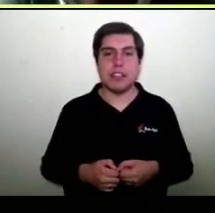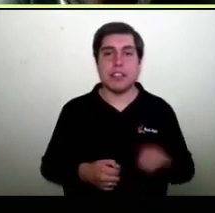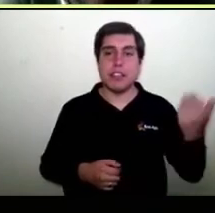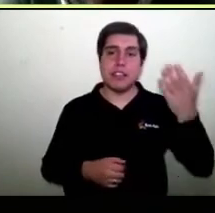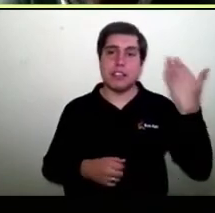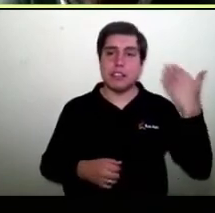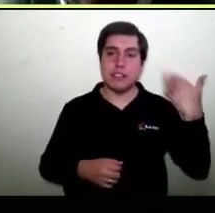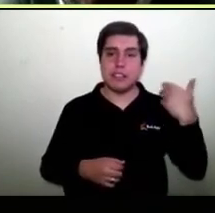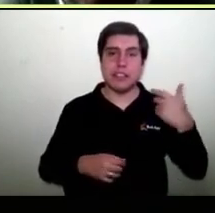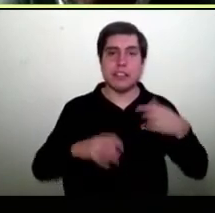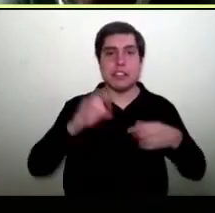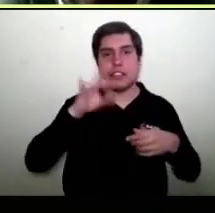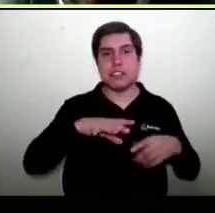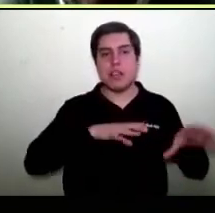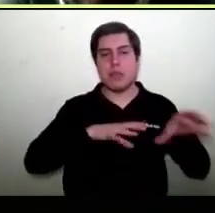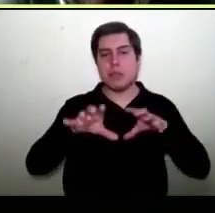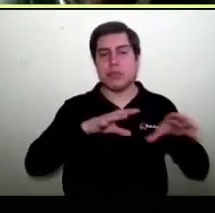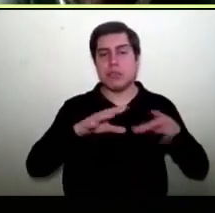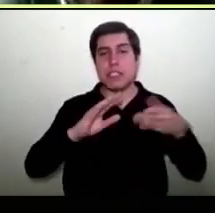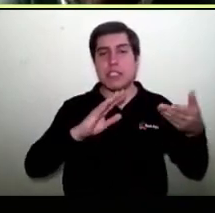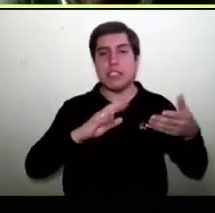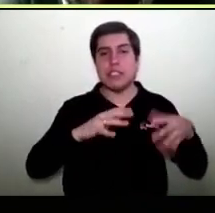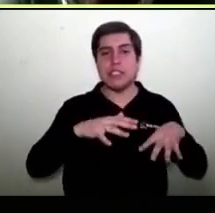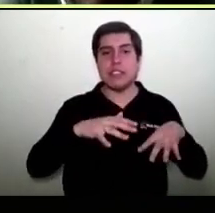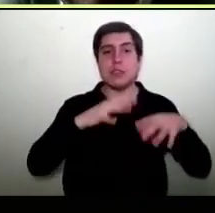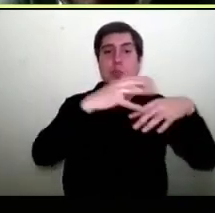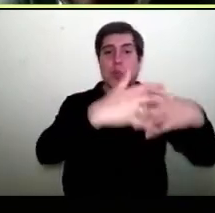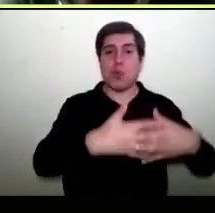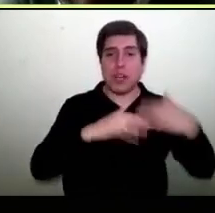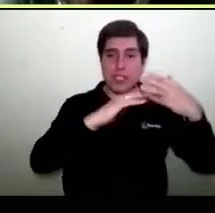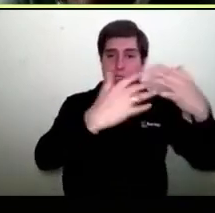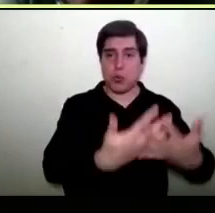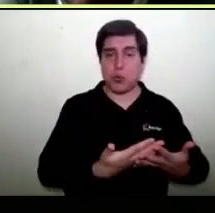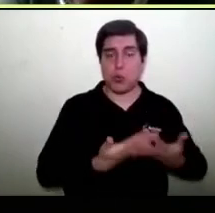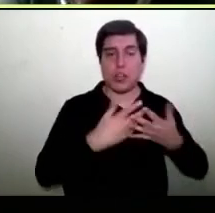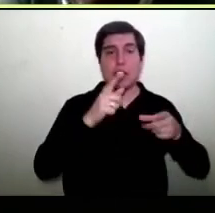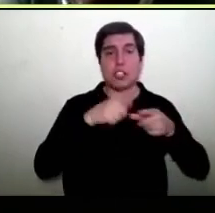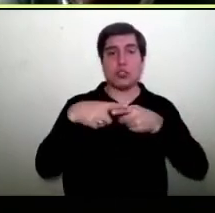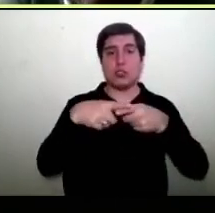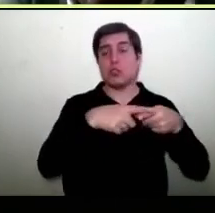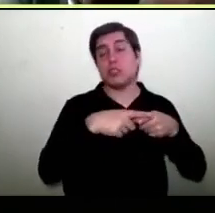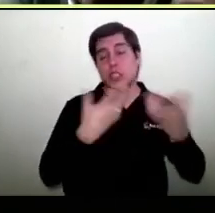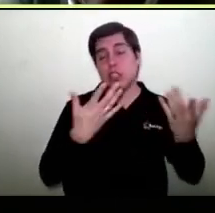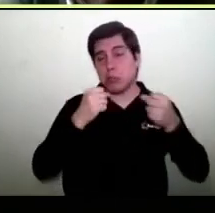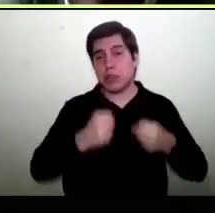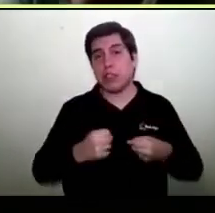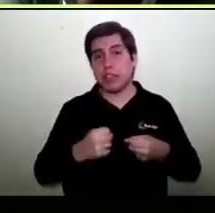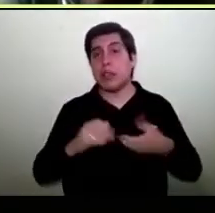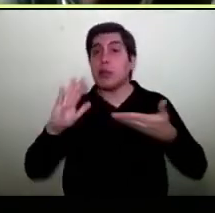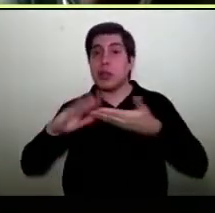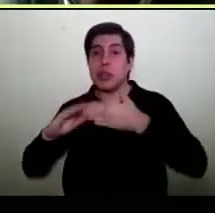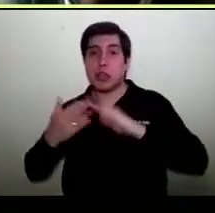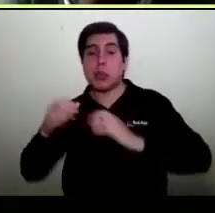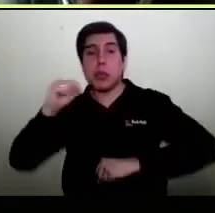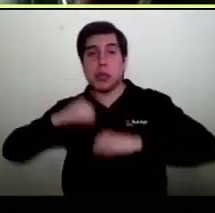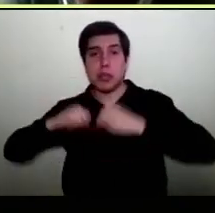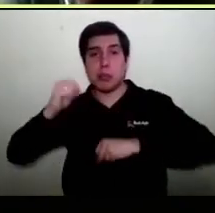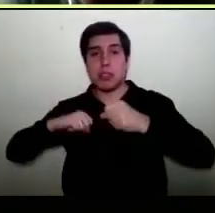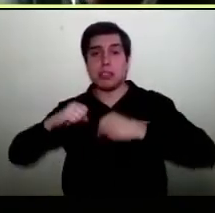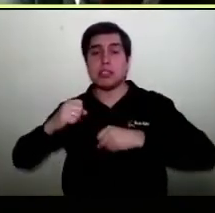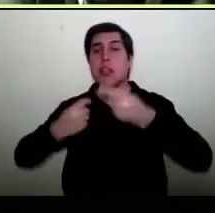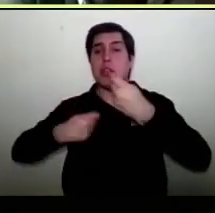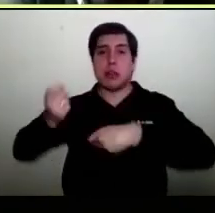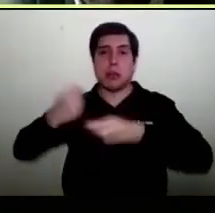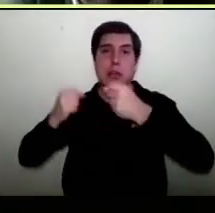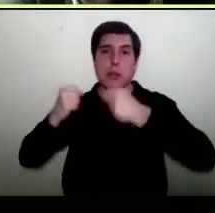muy buen manejo de sus redes personales lo que acá tú consigues es lo que conversíamos es una comunidad empresarial es decir